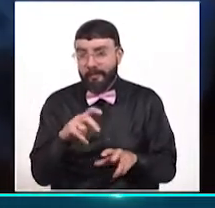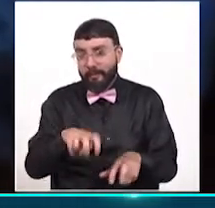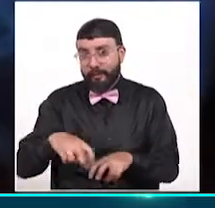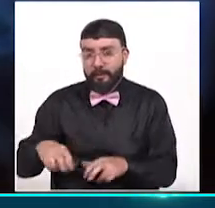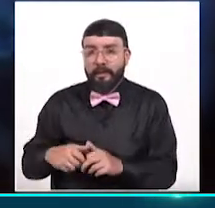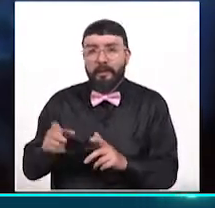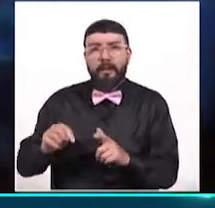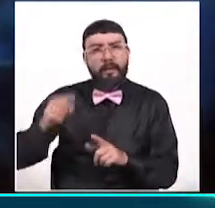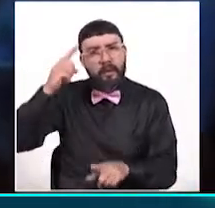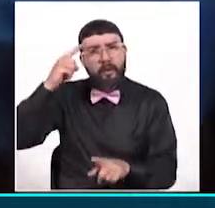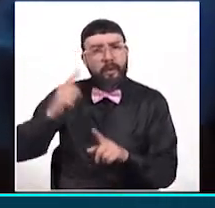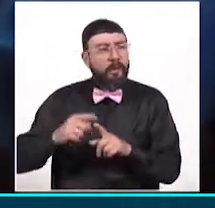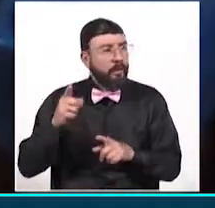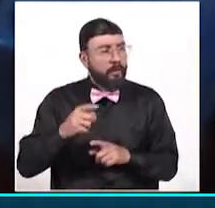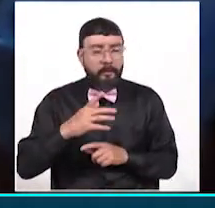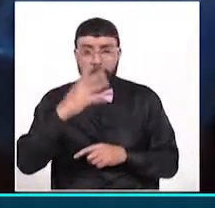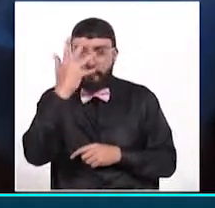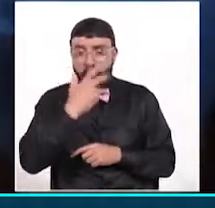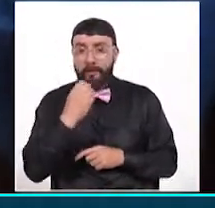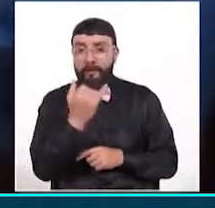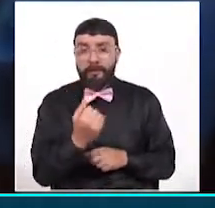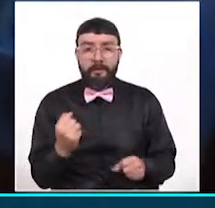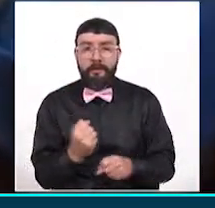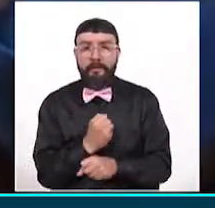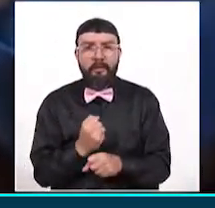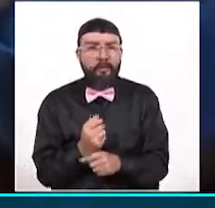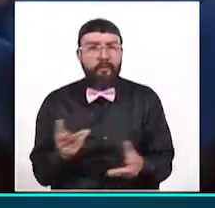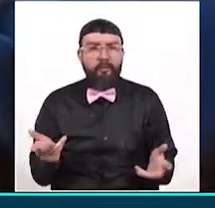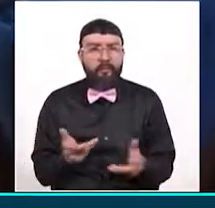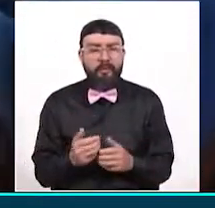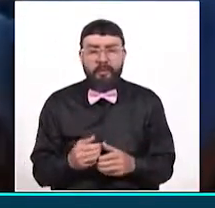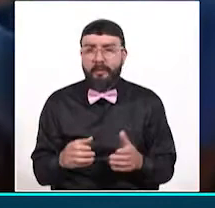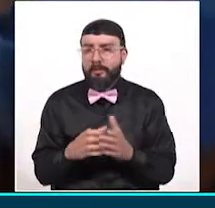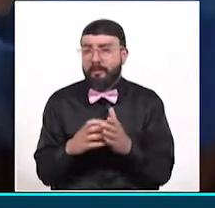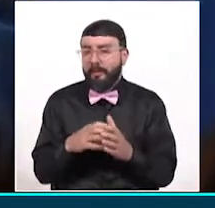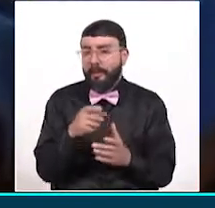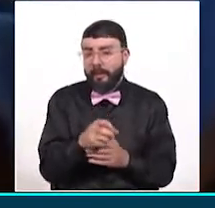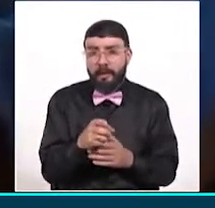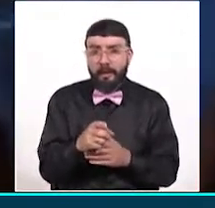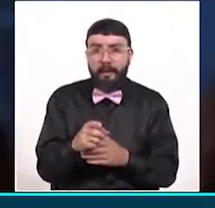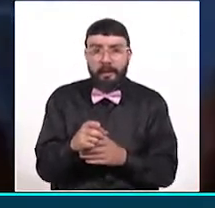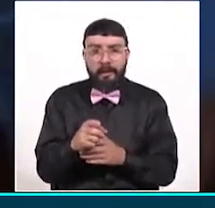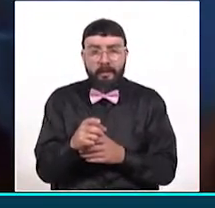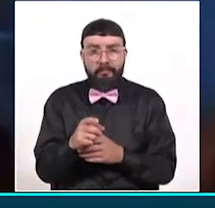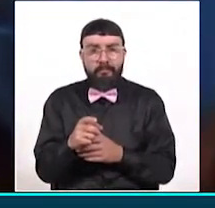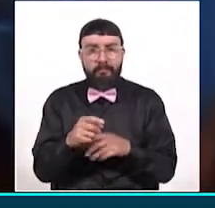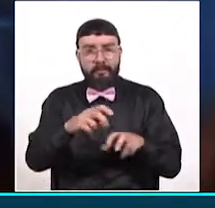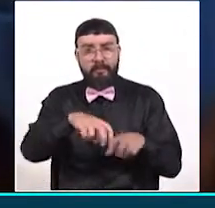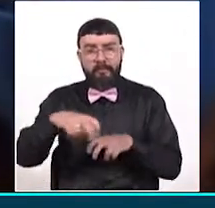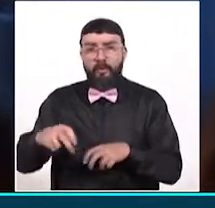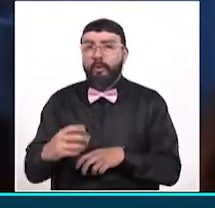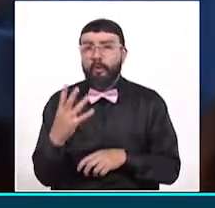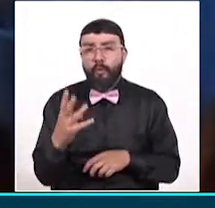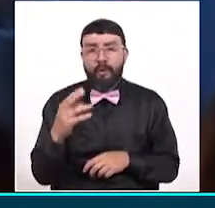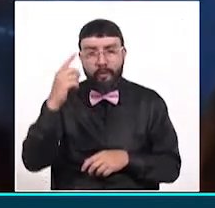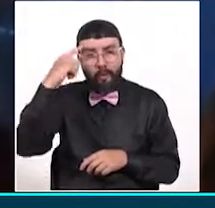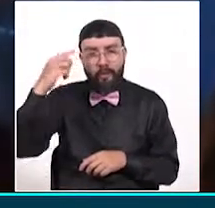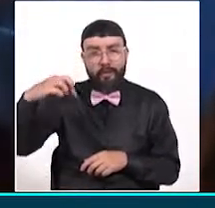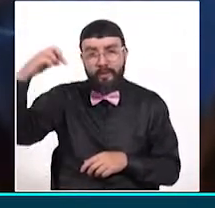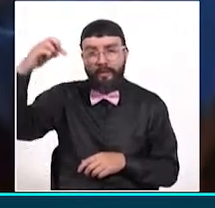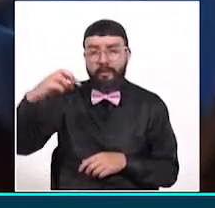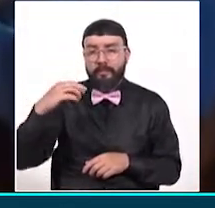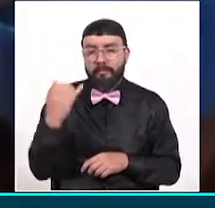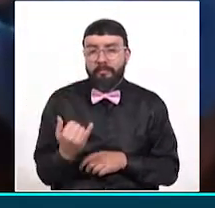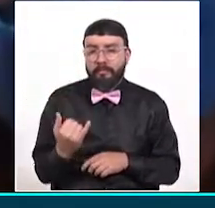con un excelente equipo de trabajo, en la parte agrícola contamos con cuatro técnicos profesionales que nos ayudan a hacer